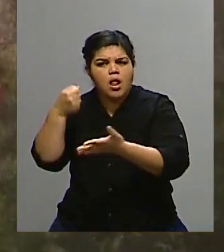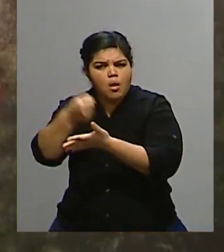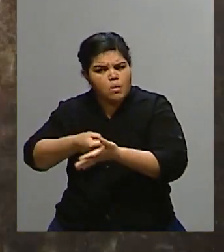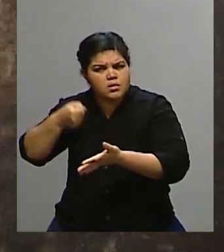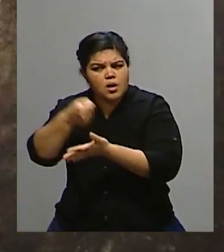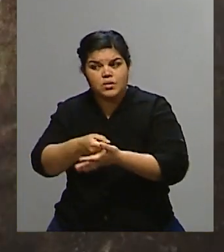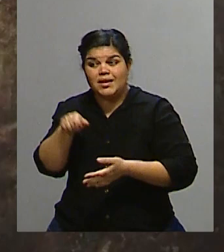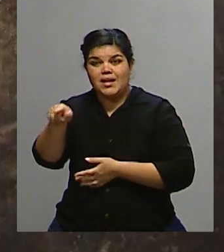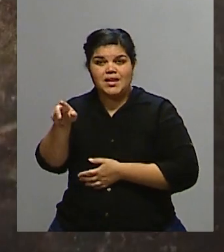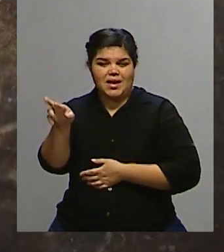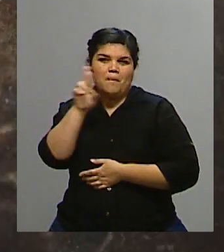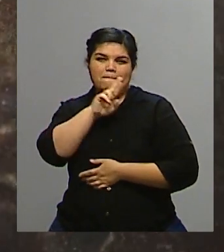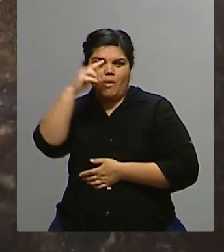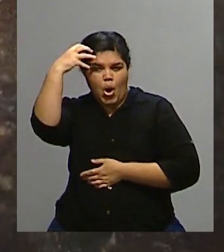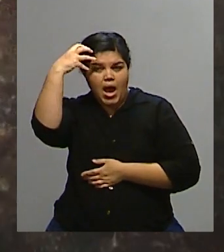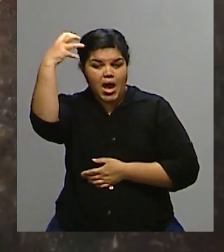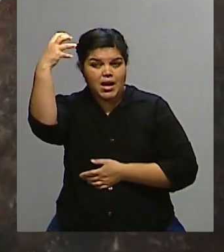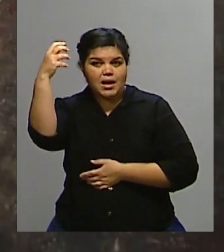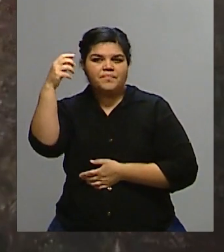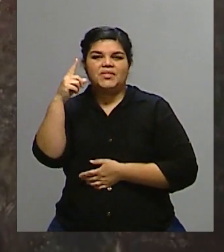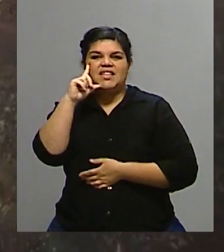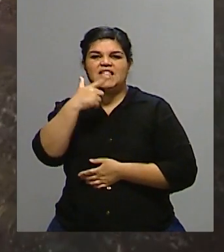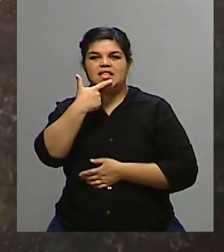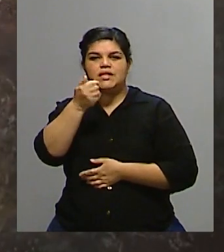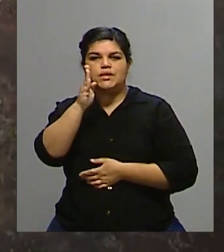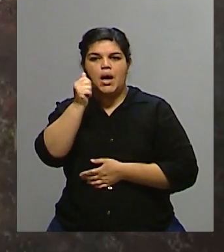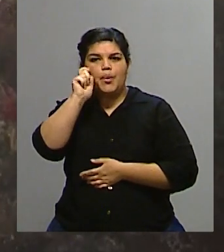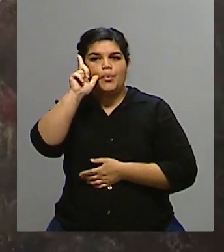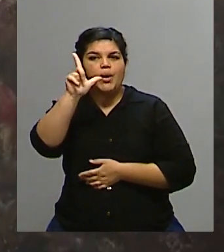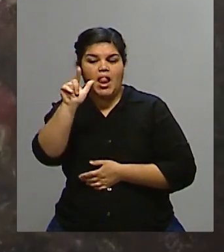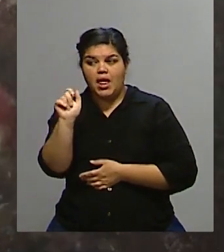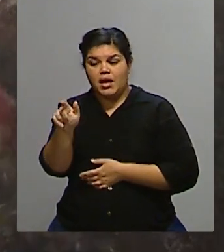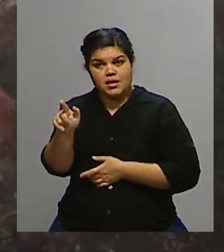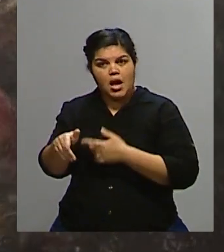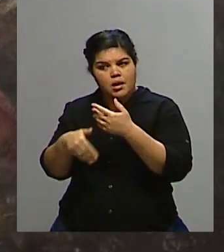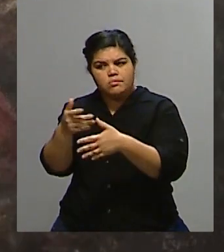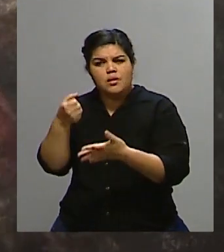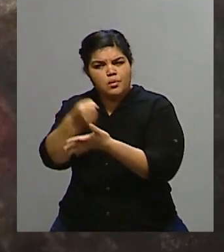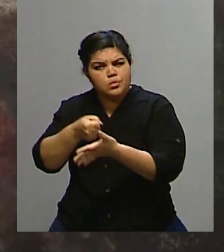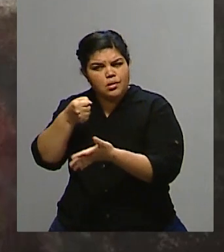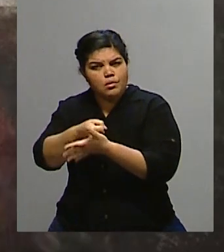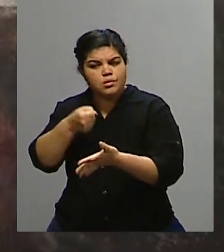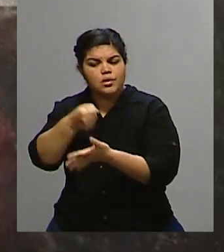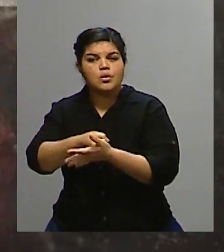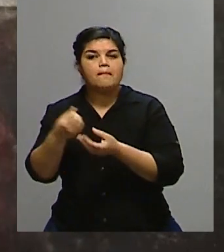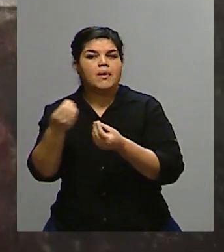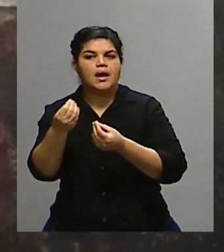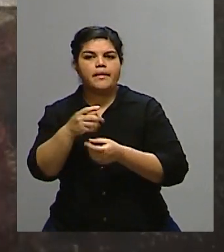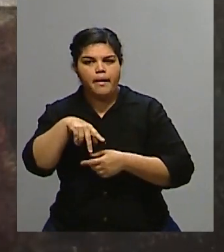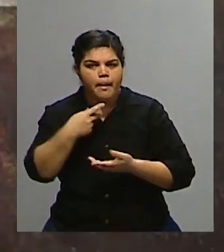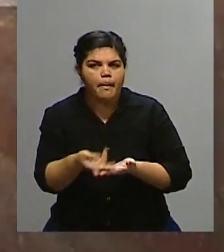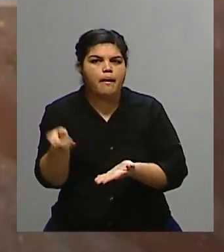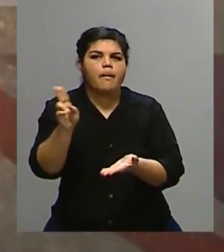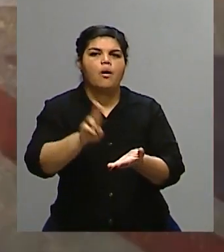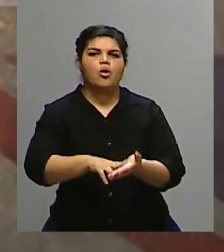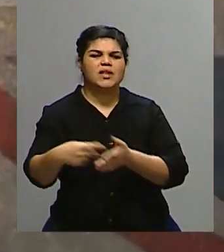por mejorar su imagen y a la vez, por supuesto, paralelamente, la imagen de la realeza británica frente a su propio